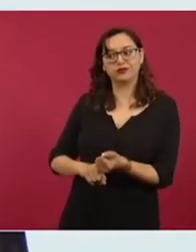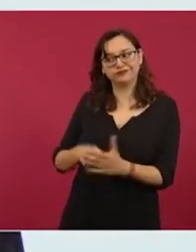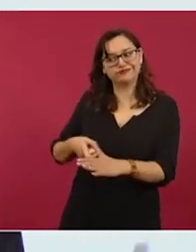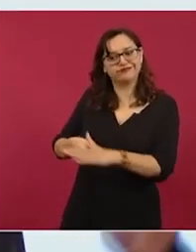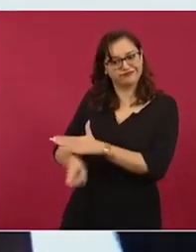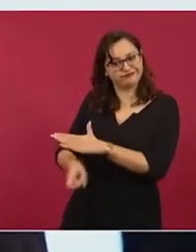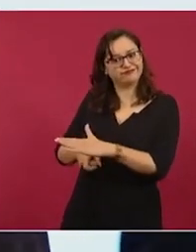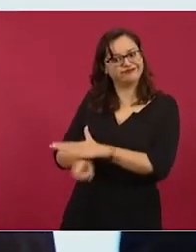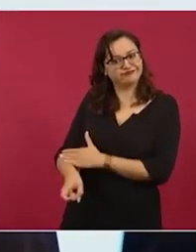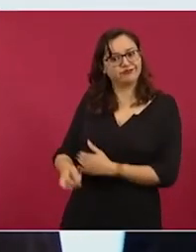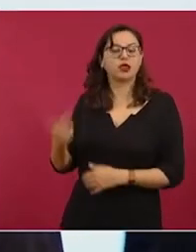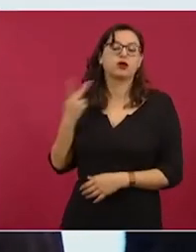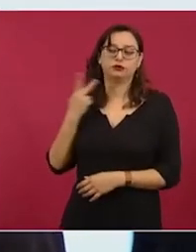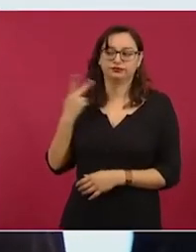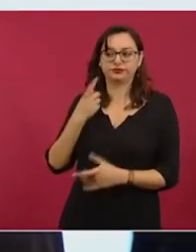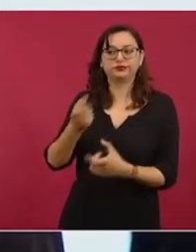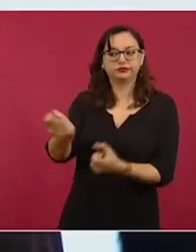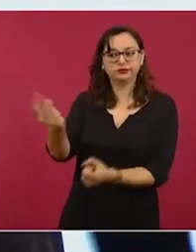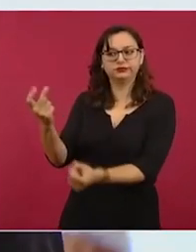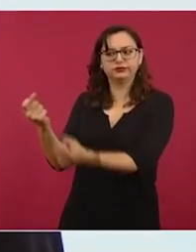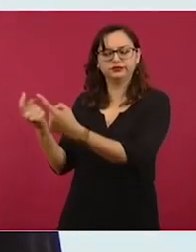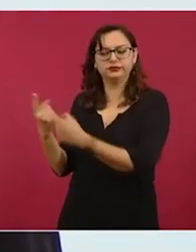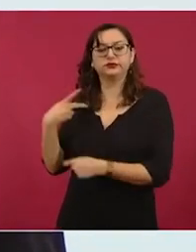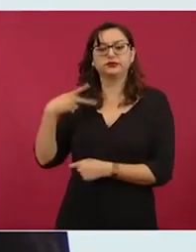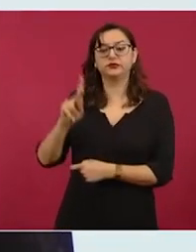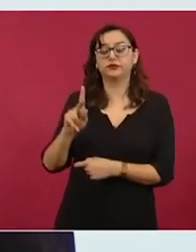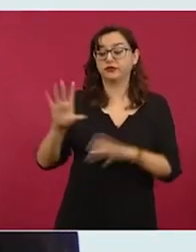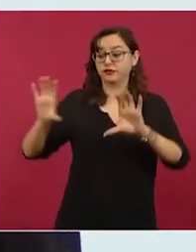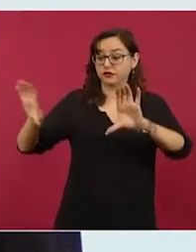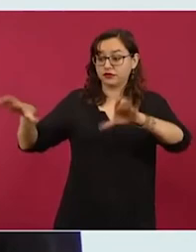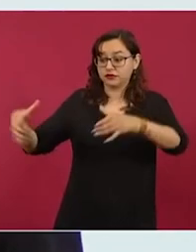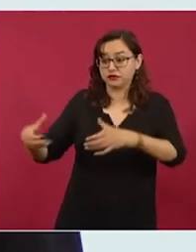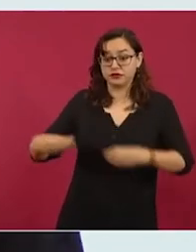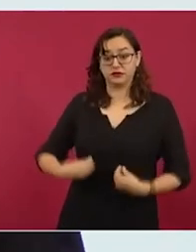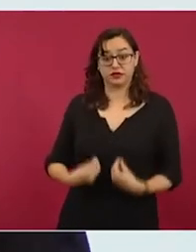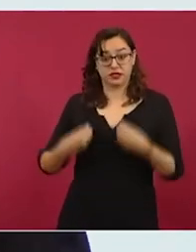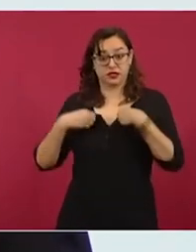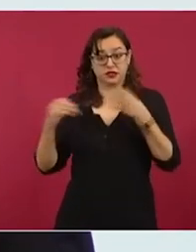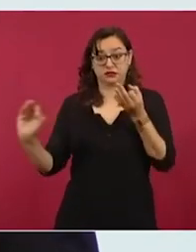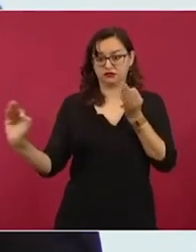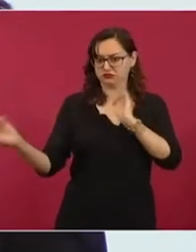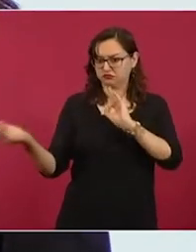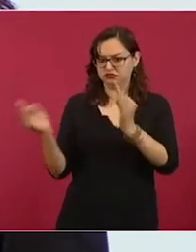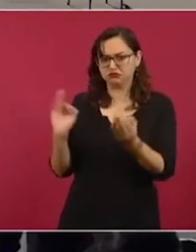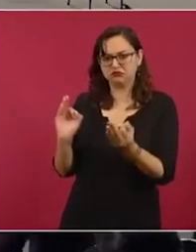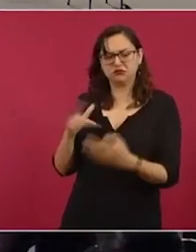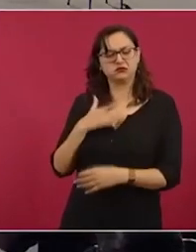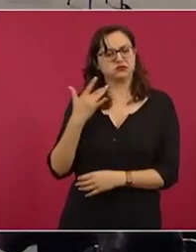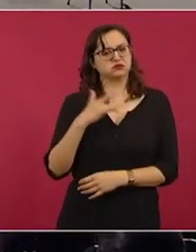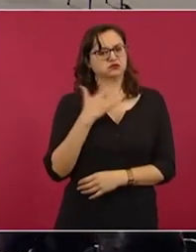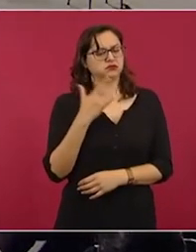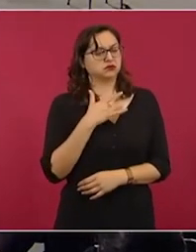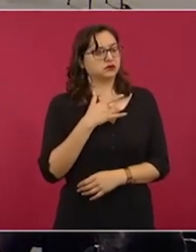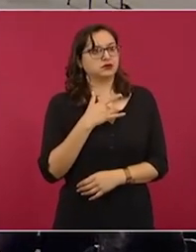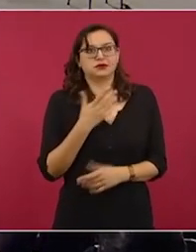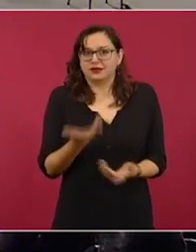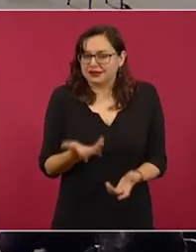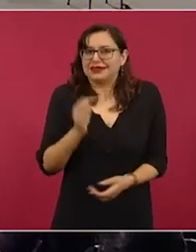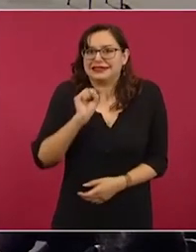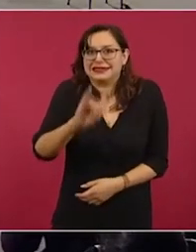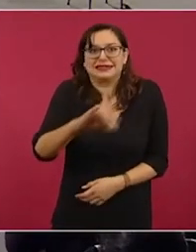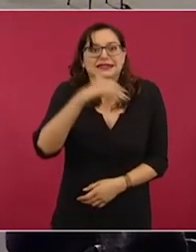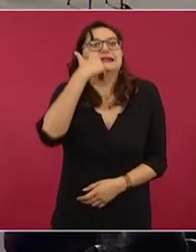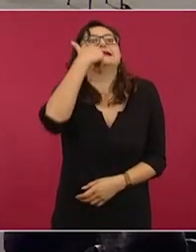Además, las comunidades que viven en la zona del Tren Maya ven al Tren Maya como un camino de esperanza para su